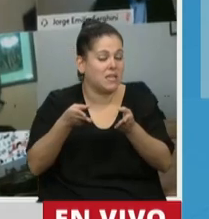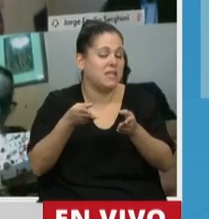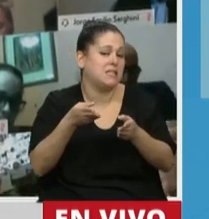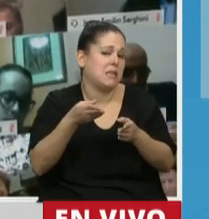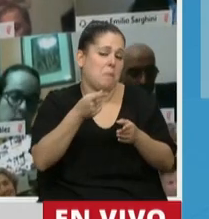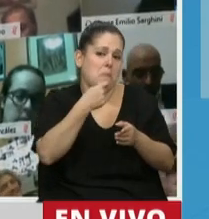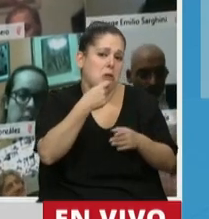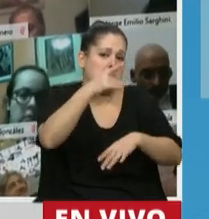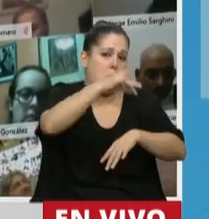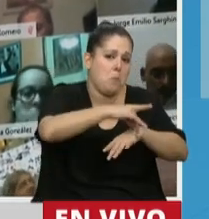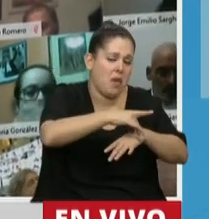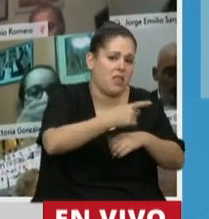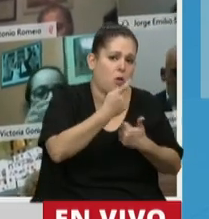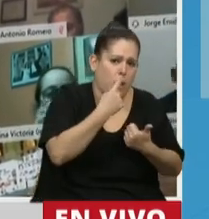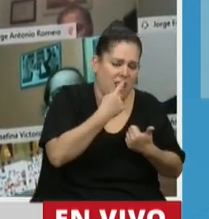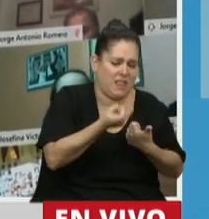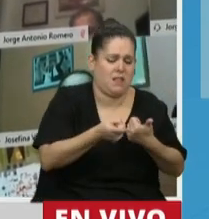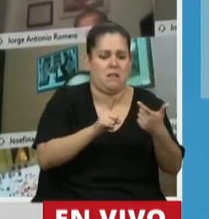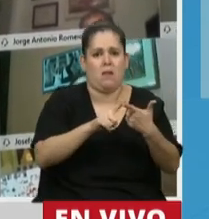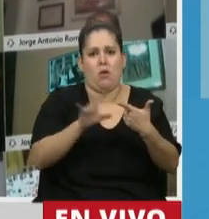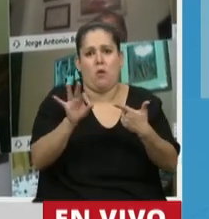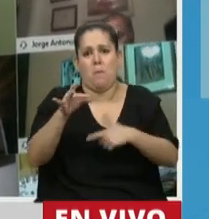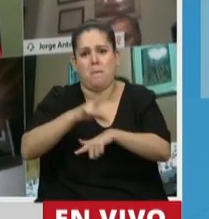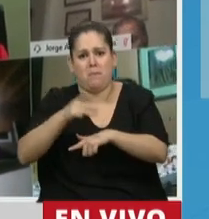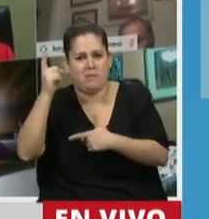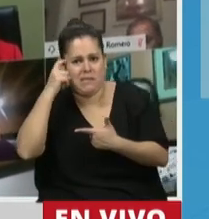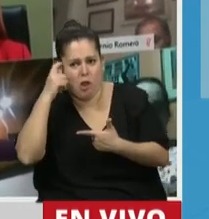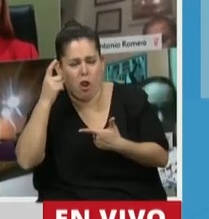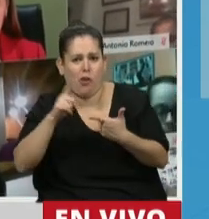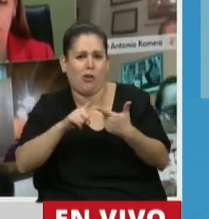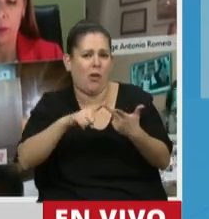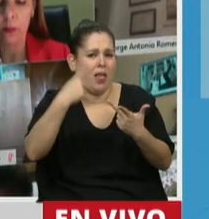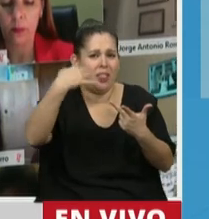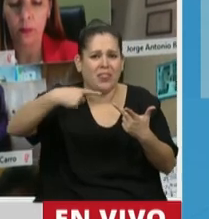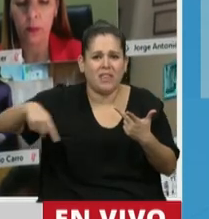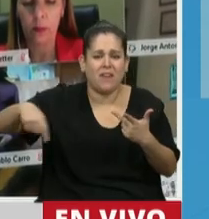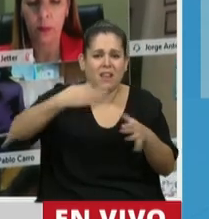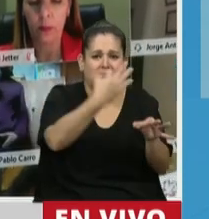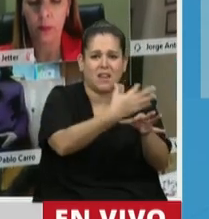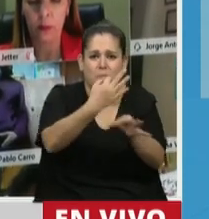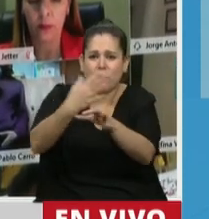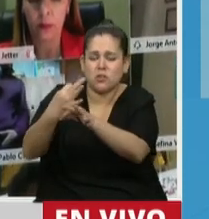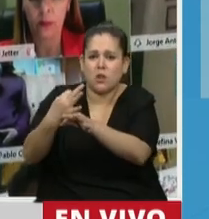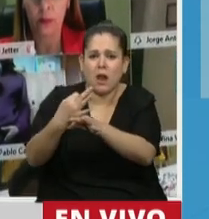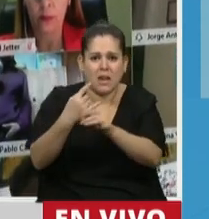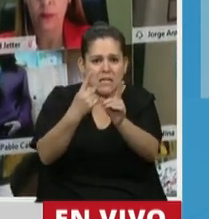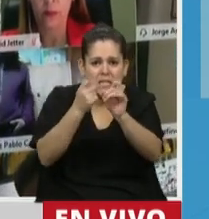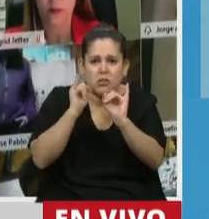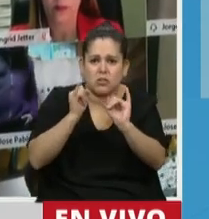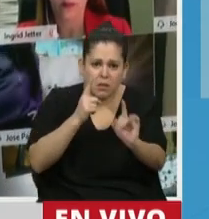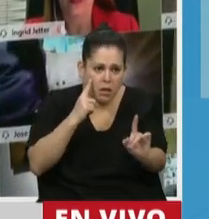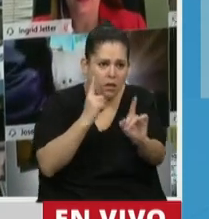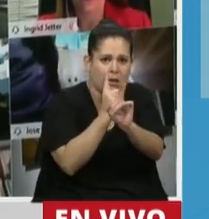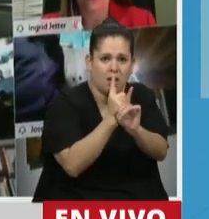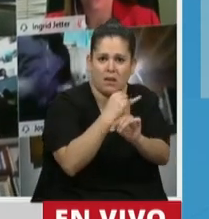odontológica, psicológica y de cualquier especialidad, existen componentes que son presenciales y que